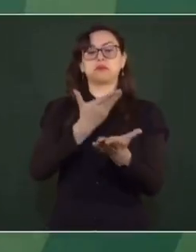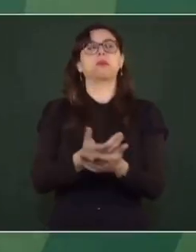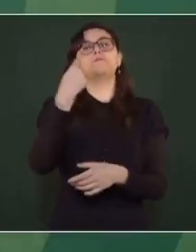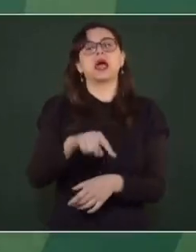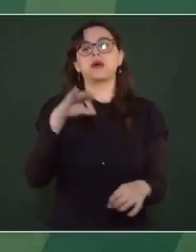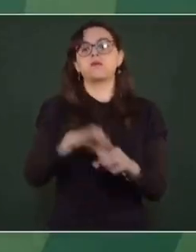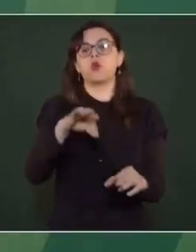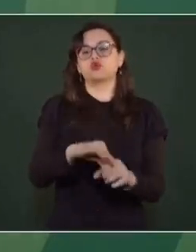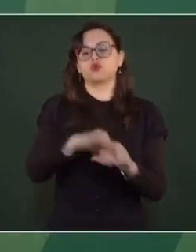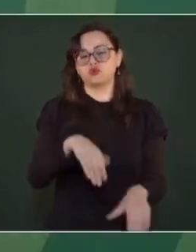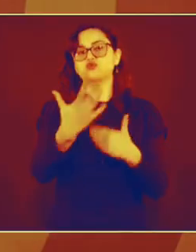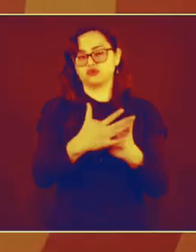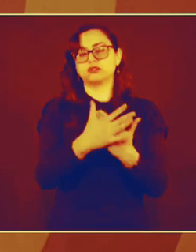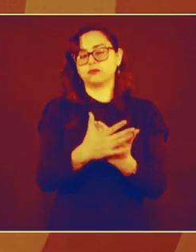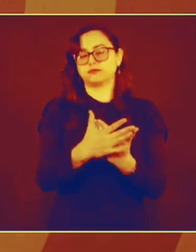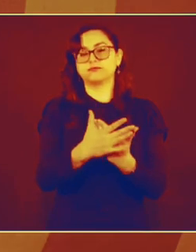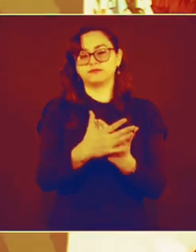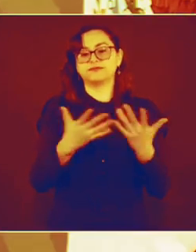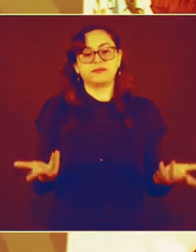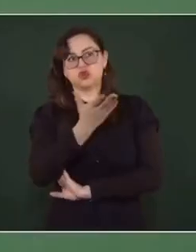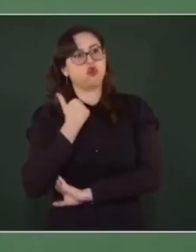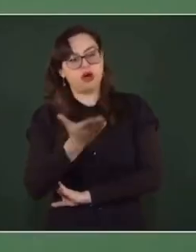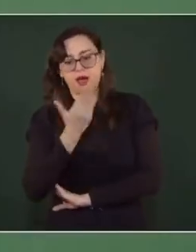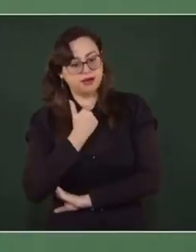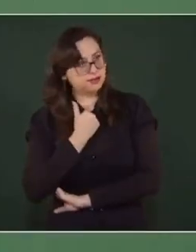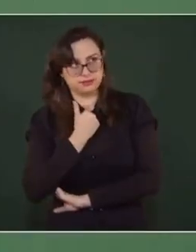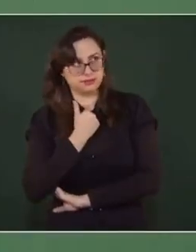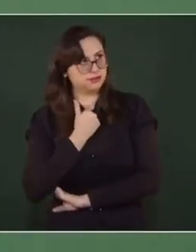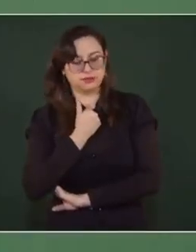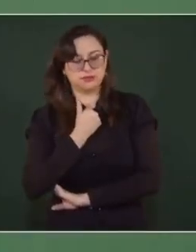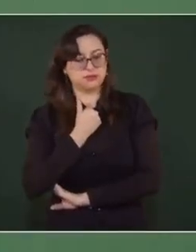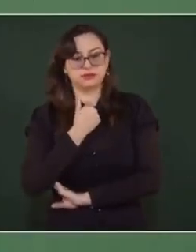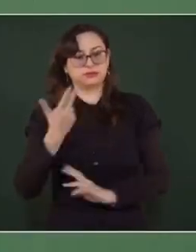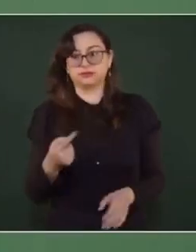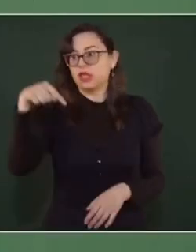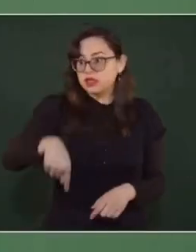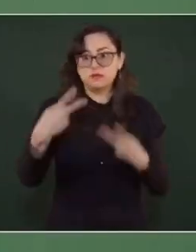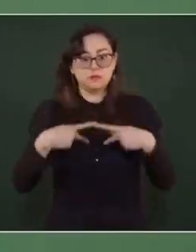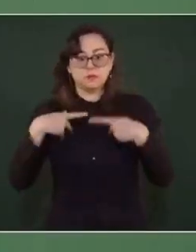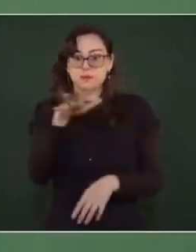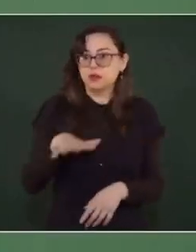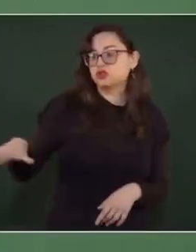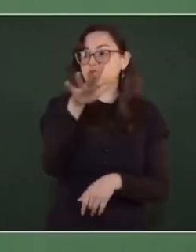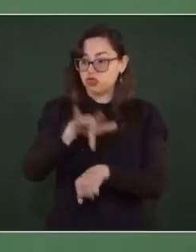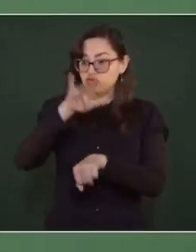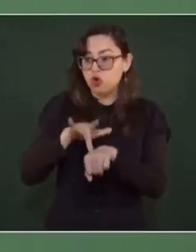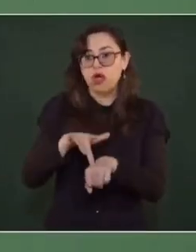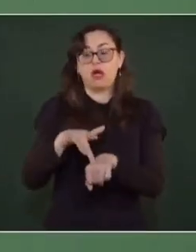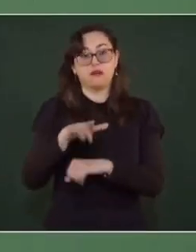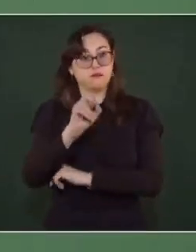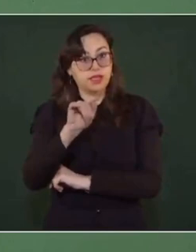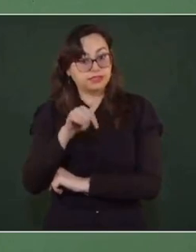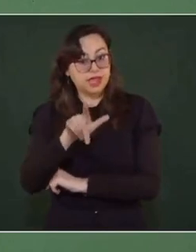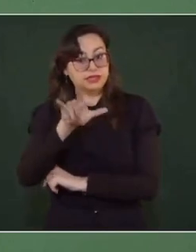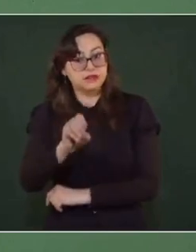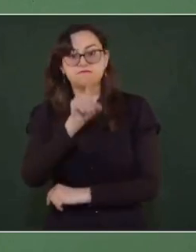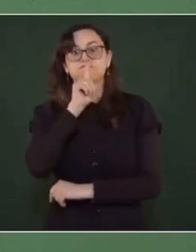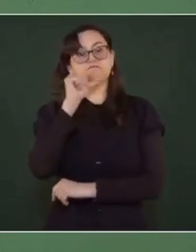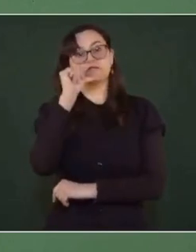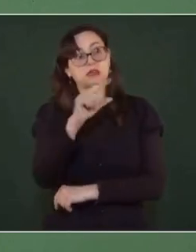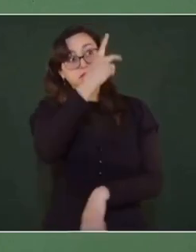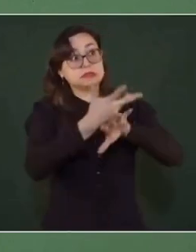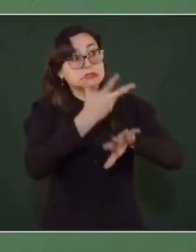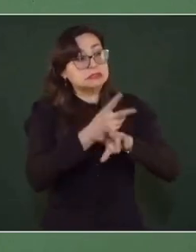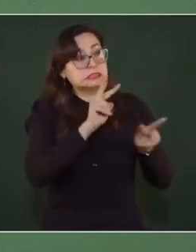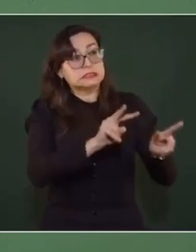que es responsabilidad de México. Aquí nosotros no producimos fentanilo. Y nosotros no tenemos consumo de fentanilo. Y lamentamos mucho lo que está pasando en Estados Unidos. ¿Pero por qué no